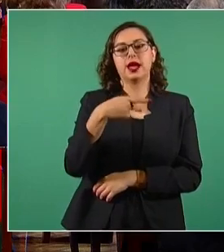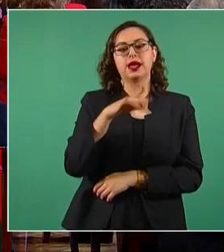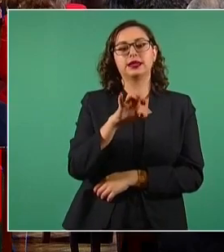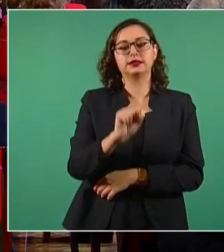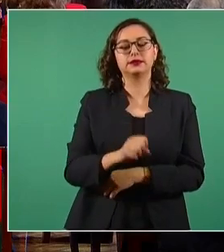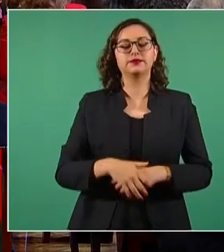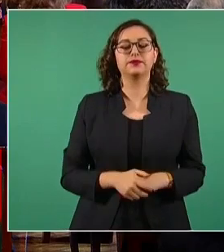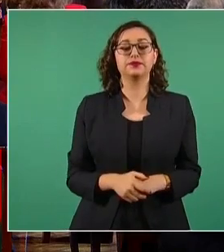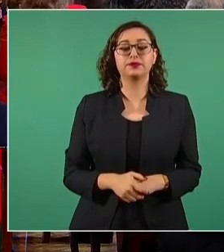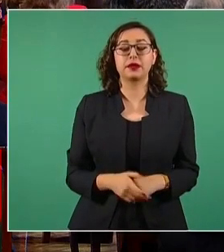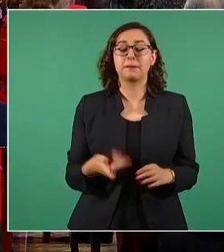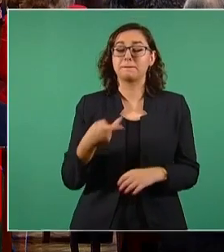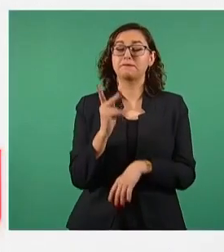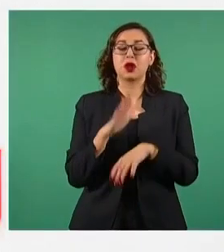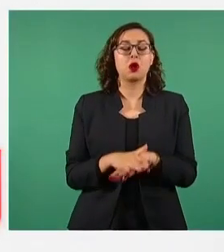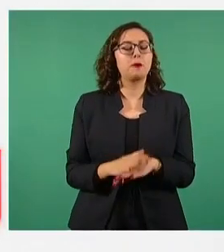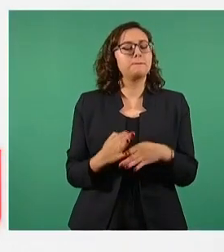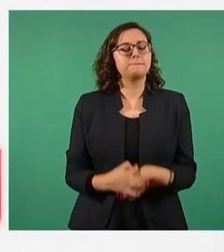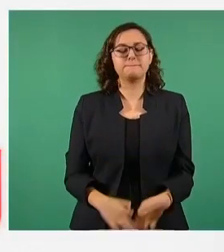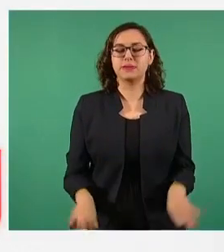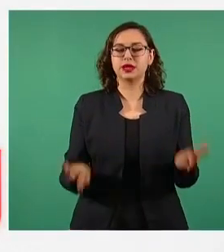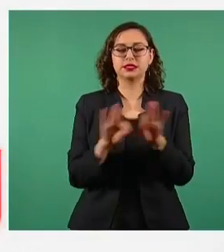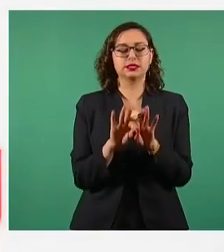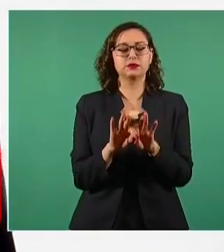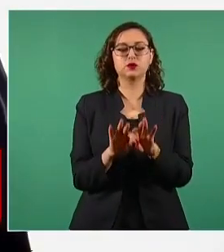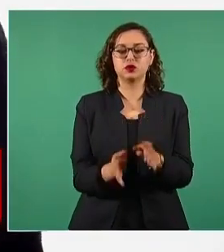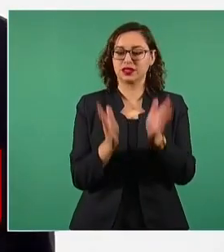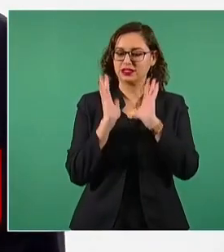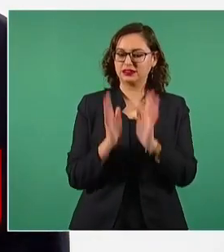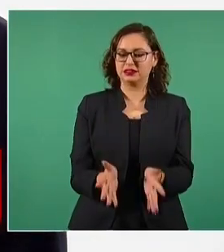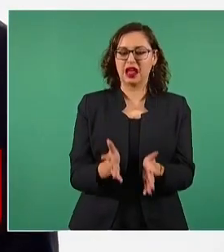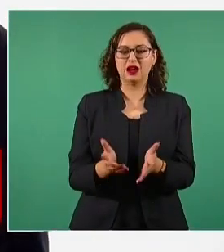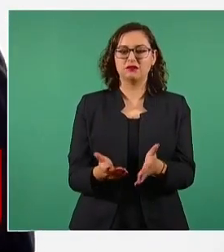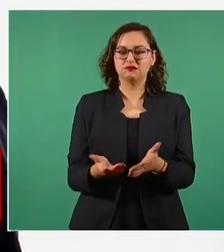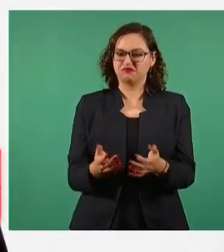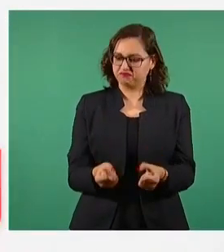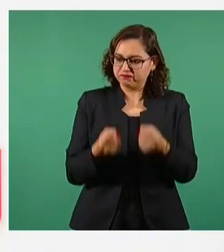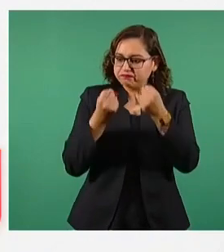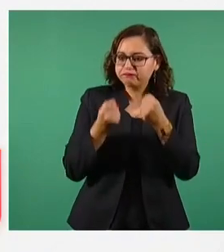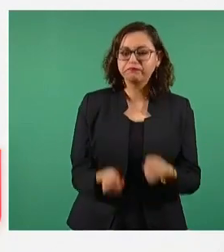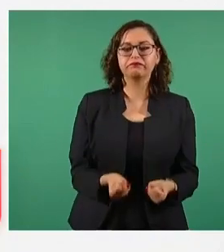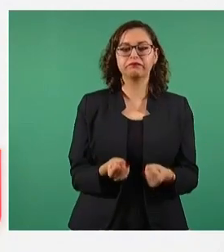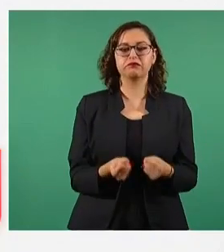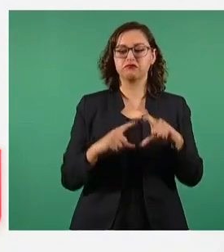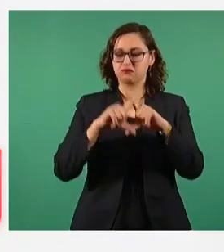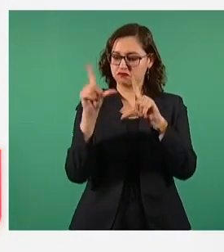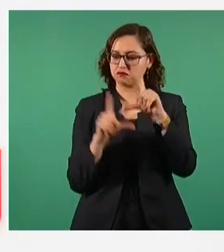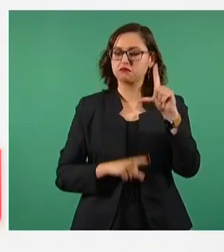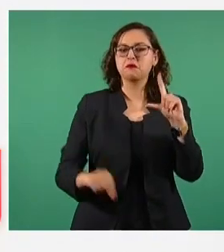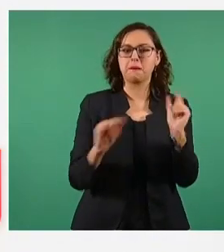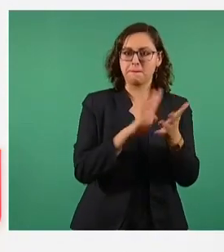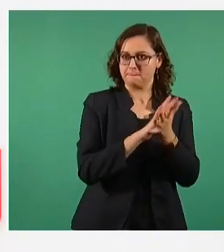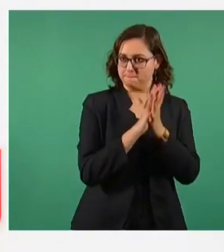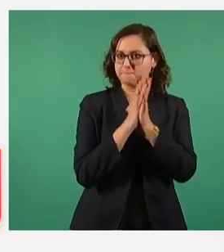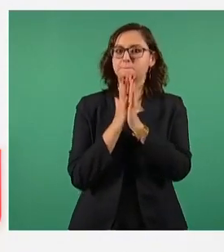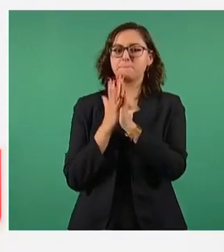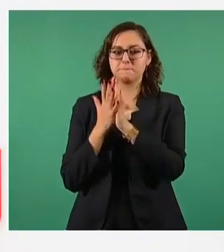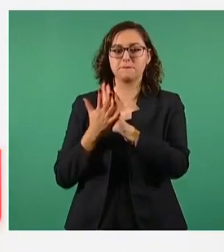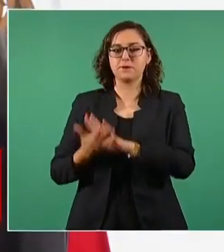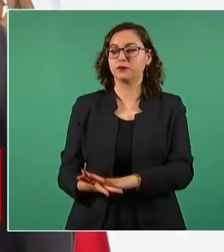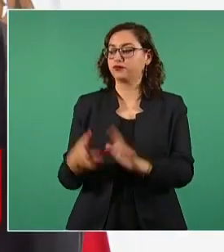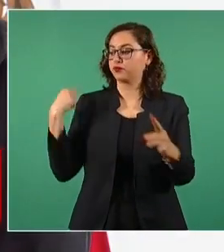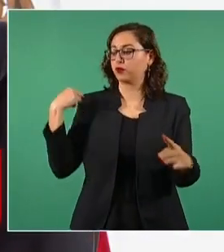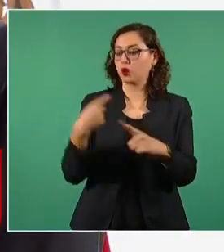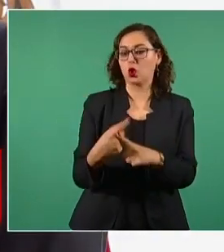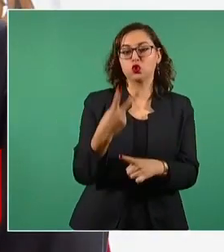Pero lo más importante es que ya están sentadas las bases de la transformación. A sólo dos